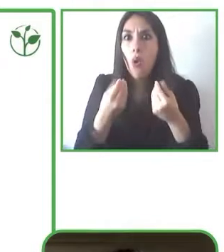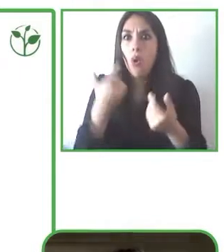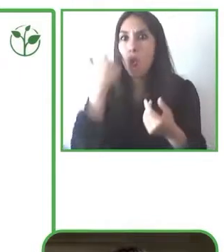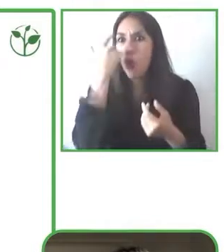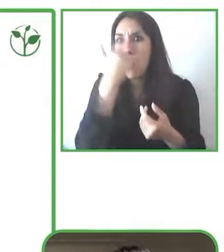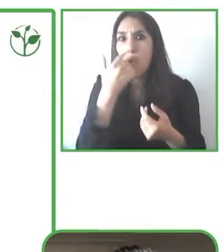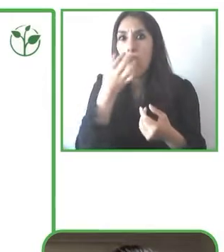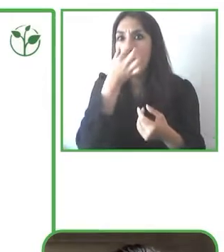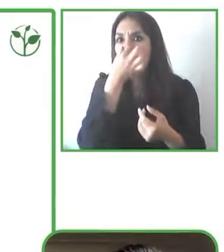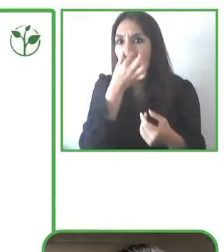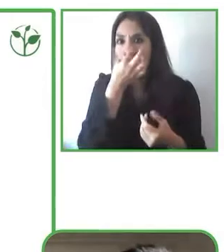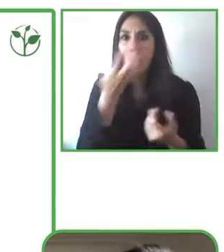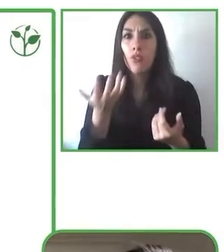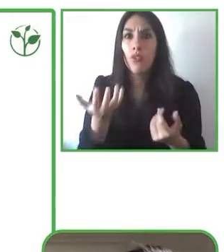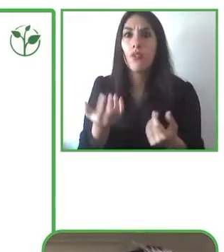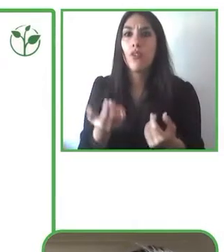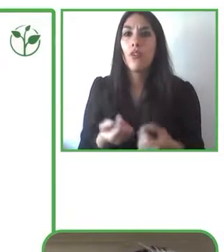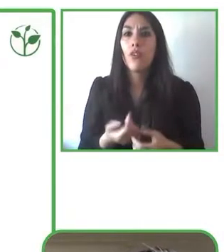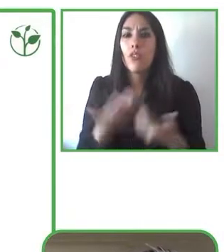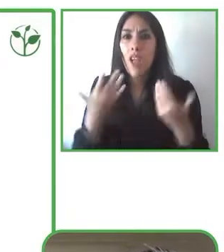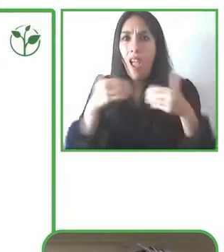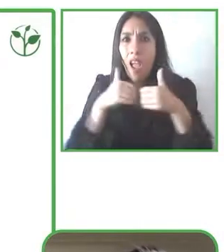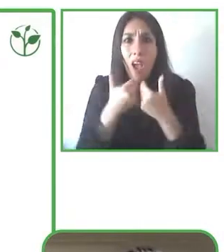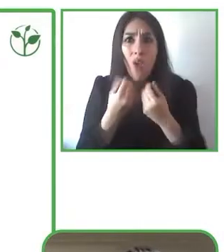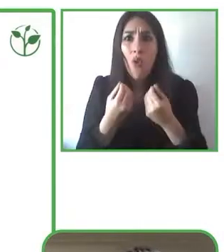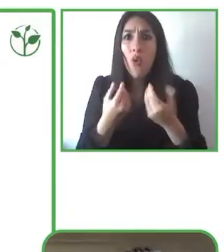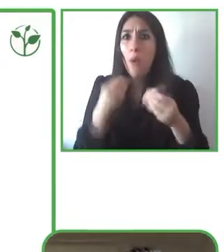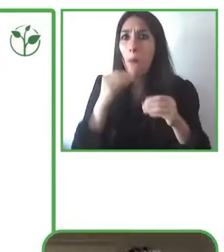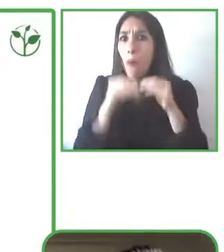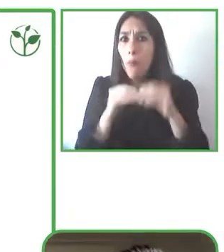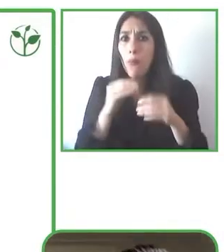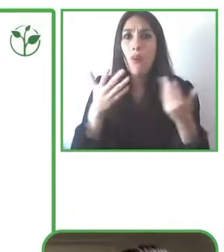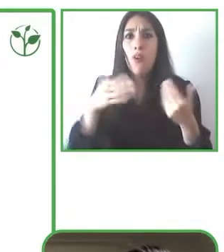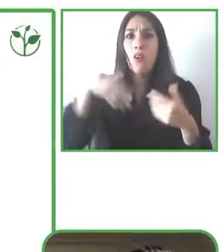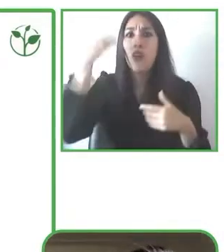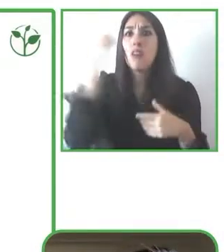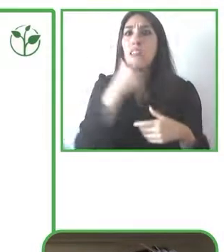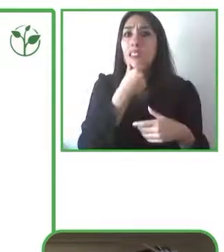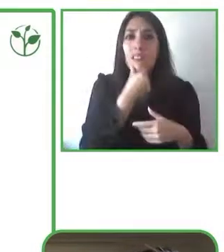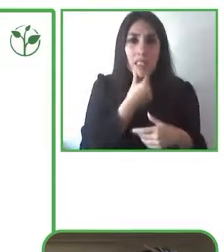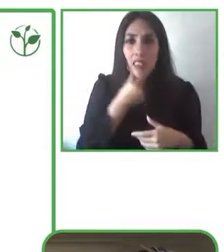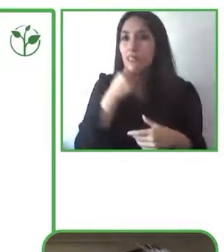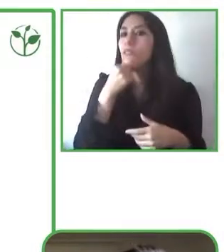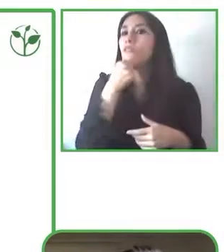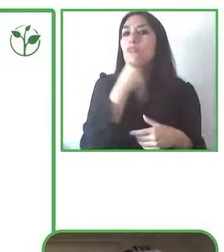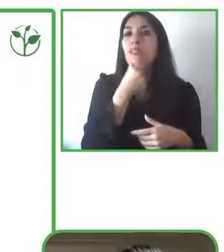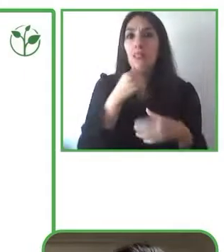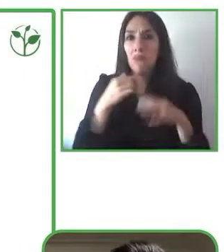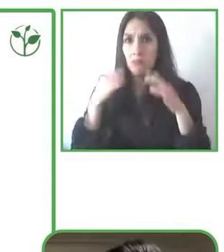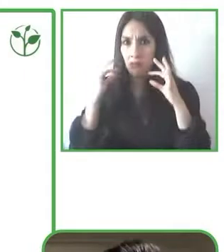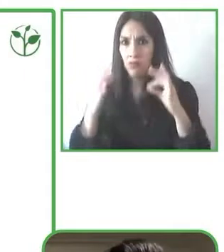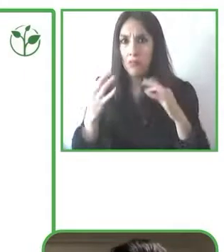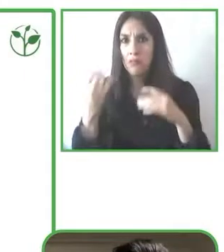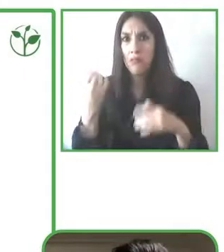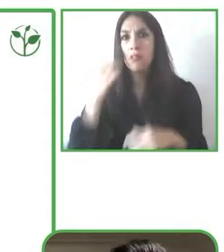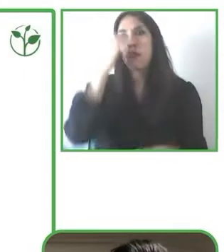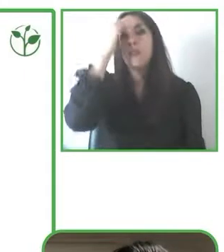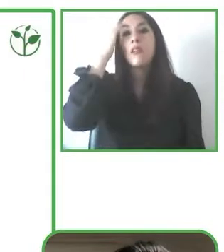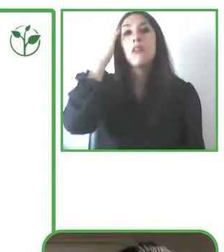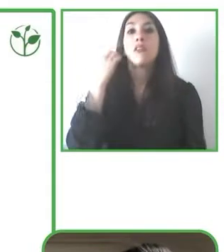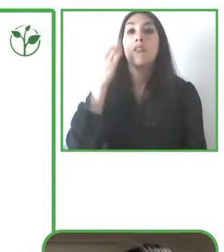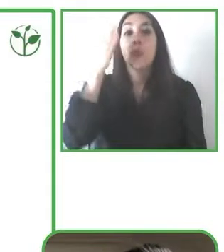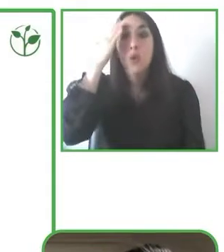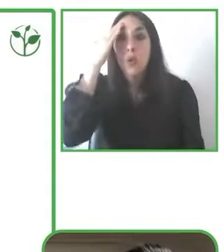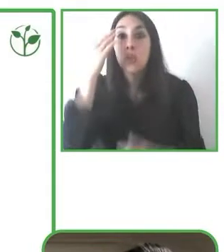Entonces tenemos que basarnos en mucha rehabilitación, expertos, distribuidores que tienen que venir a arreglarlo o